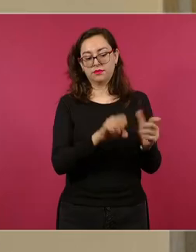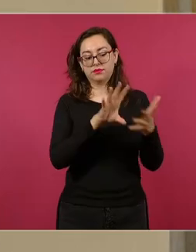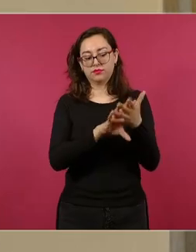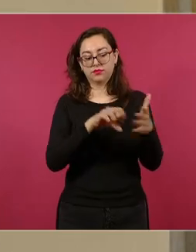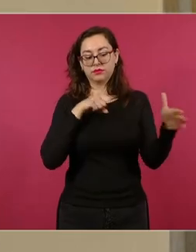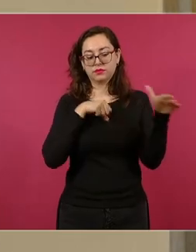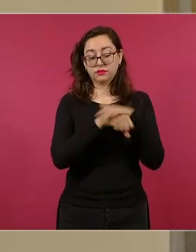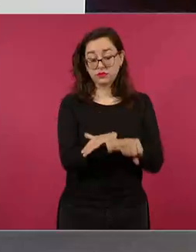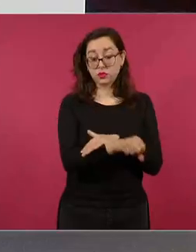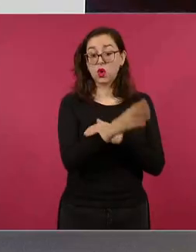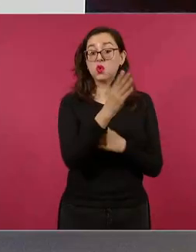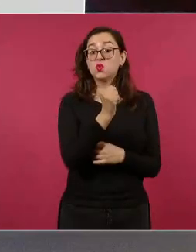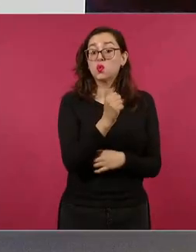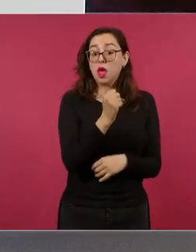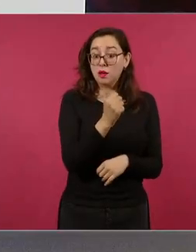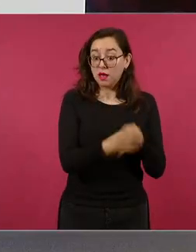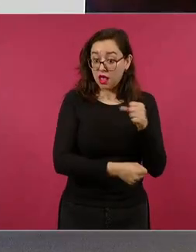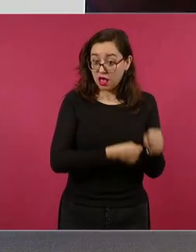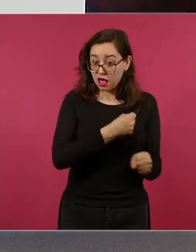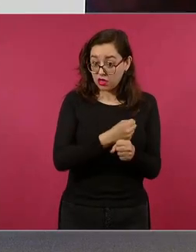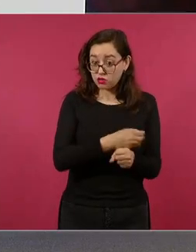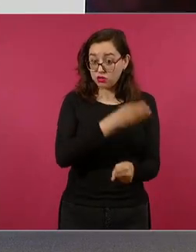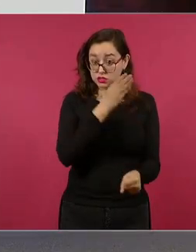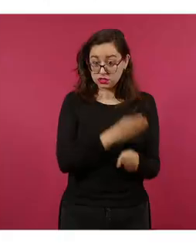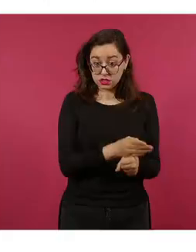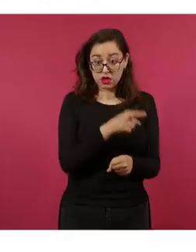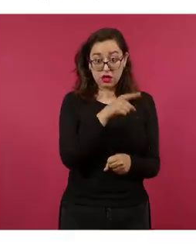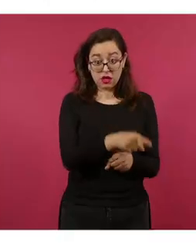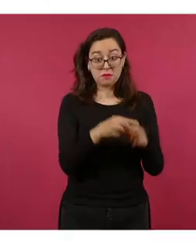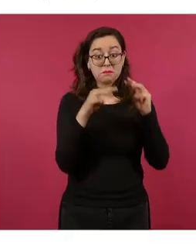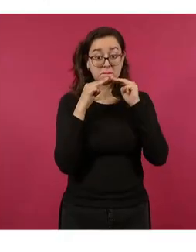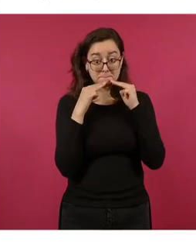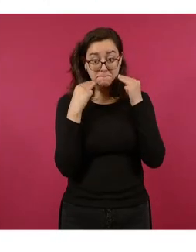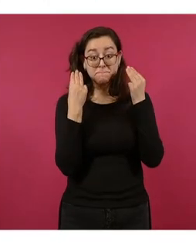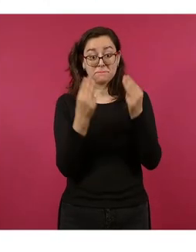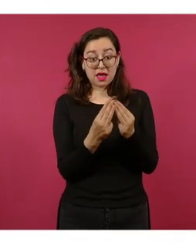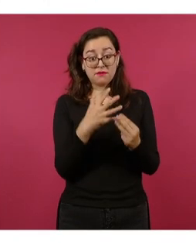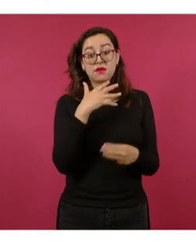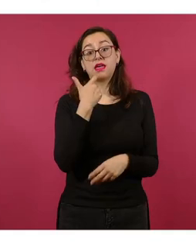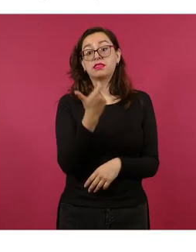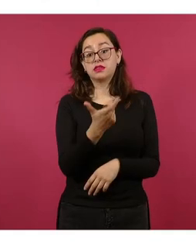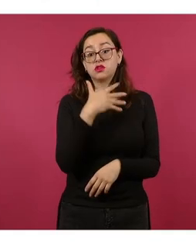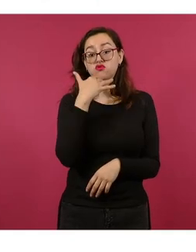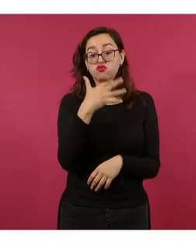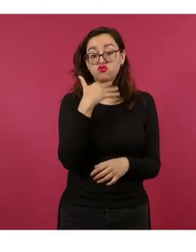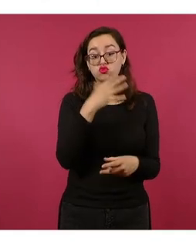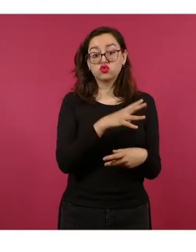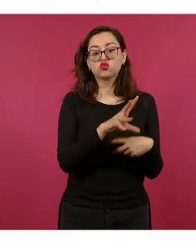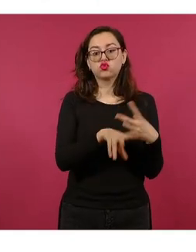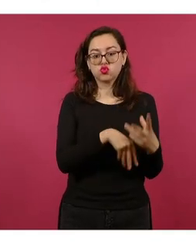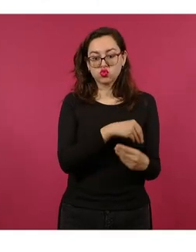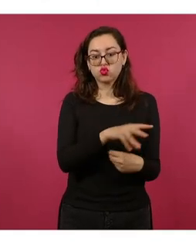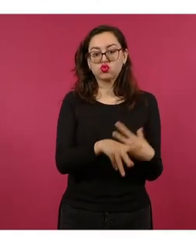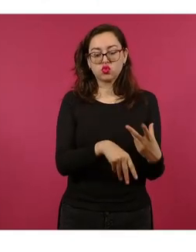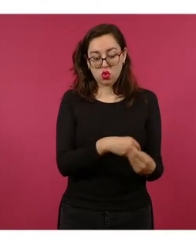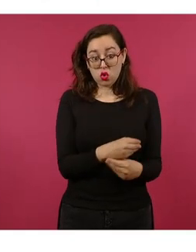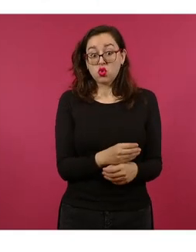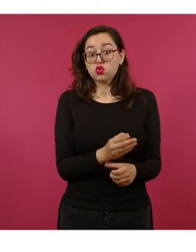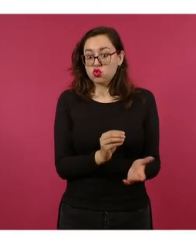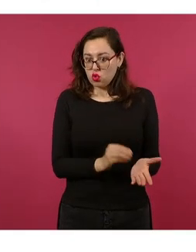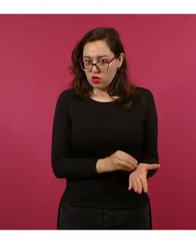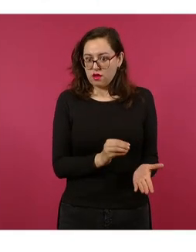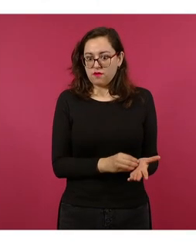años de prisión por asociación delictuosa y lavado de dinero. Actualmente todavía se le sigue un proceso